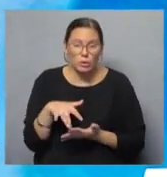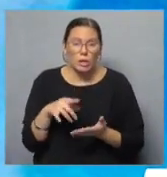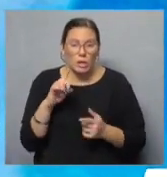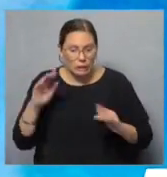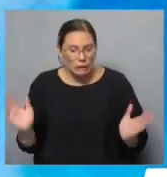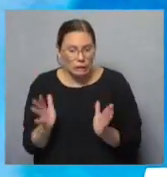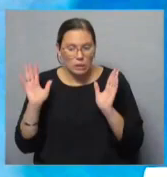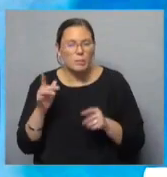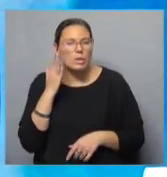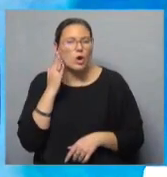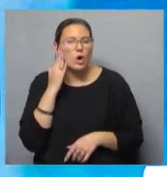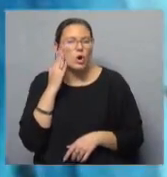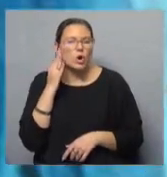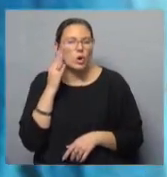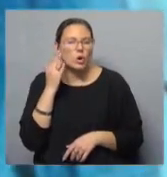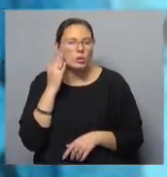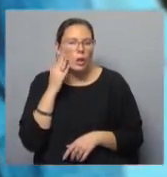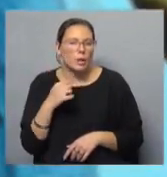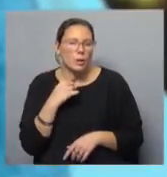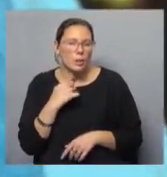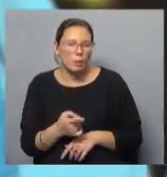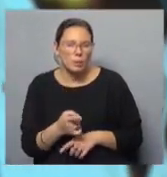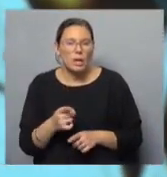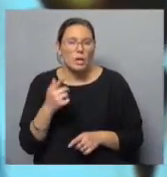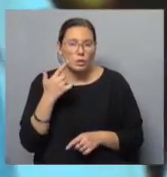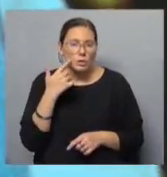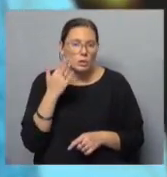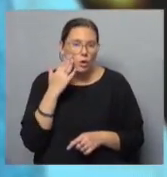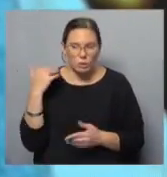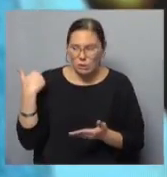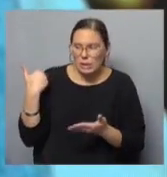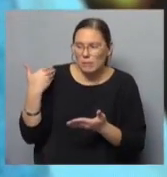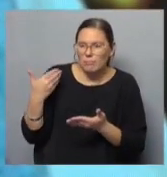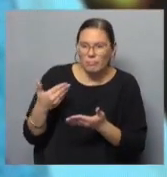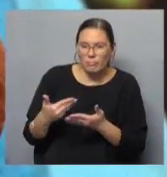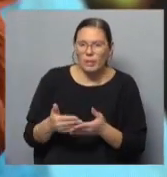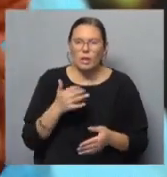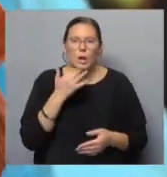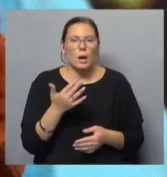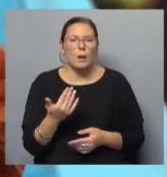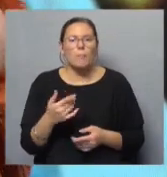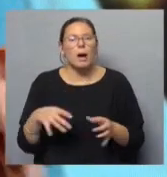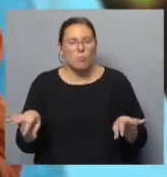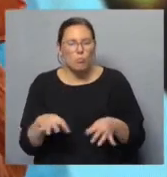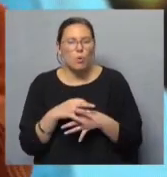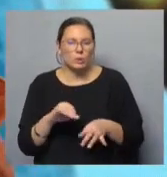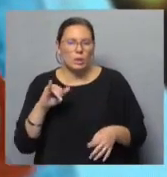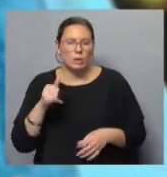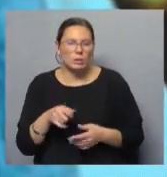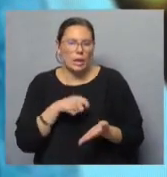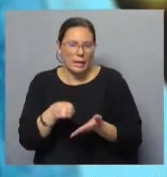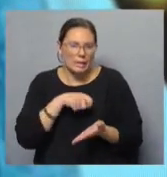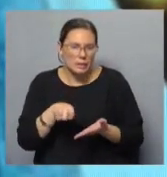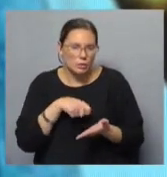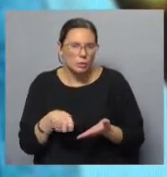débil. Es por ahí. ¿Sos consciente de tu trayectoria? No, ponele, no sé, además de toda la música que has hecho, lo que has compuesto